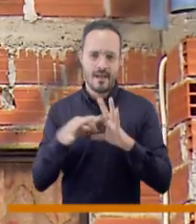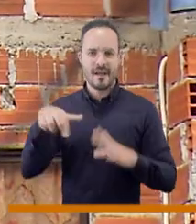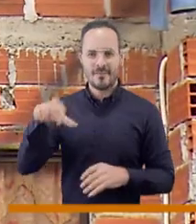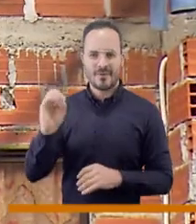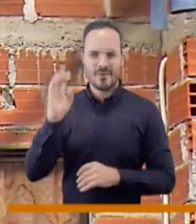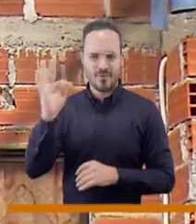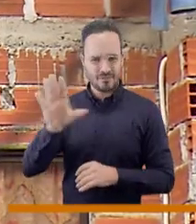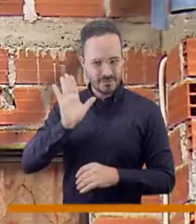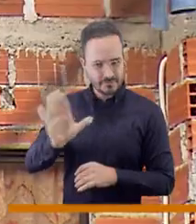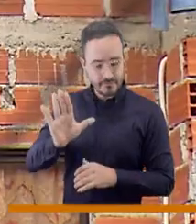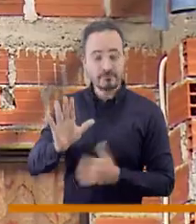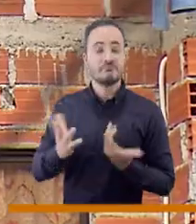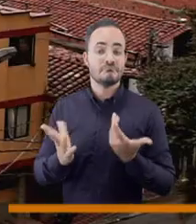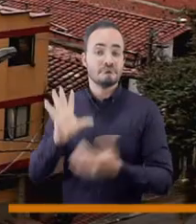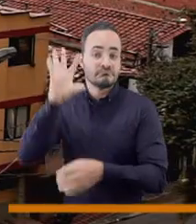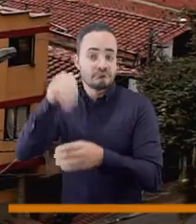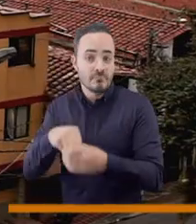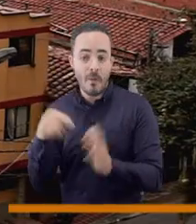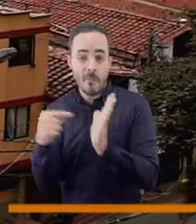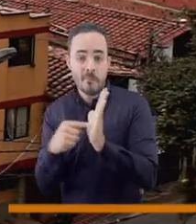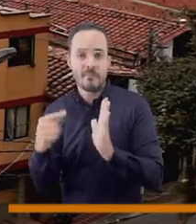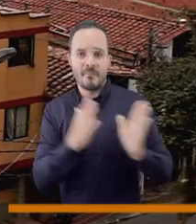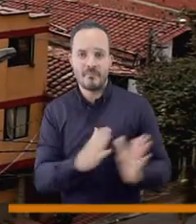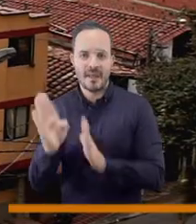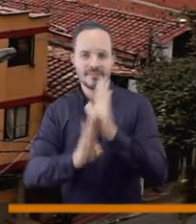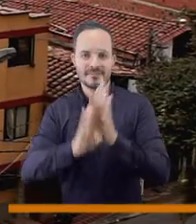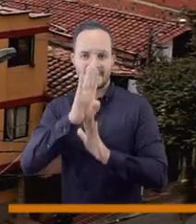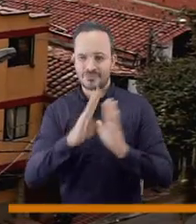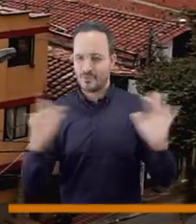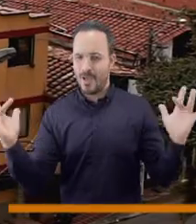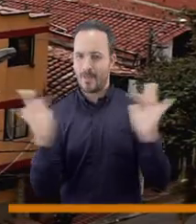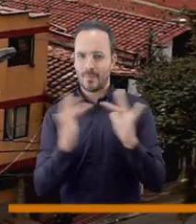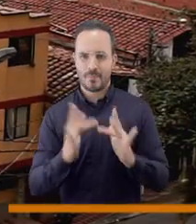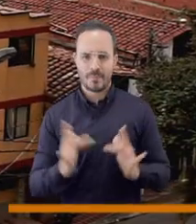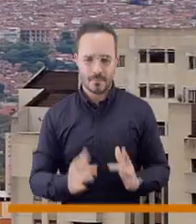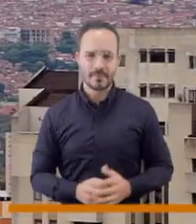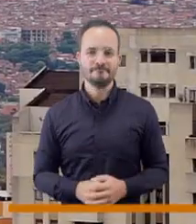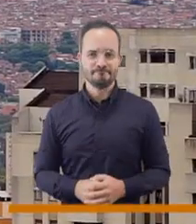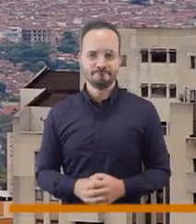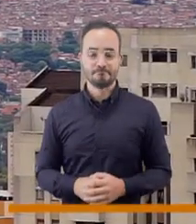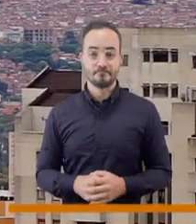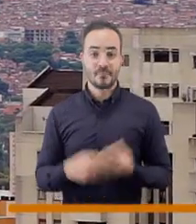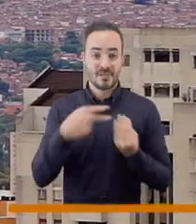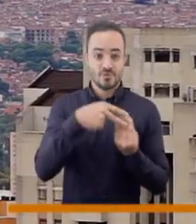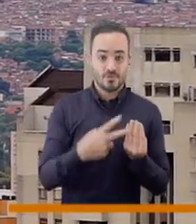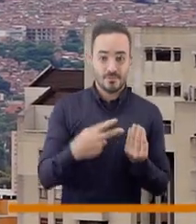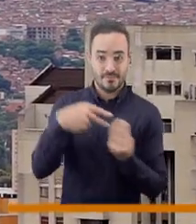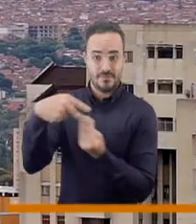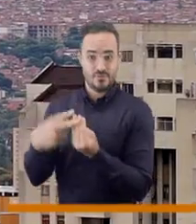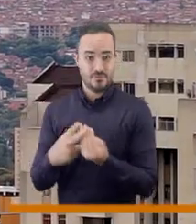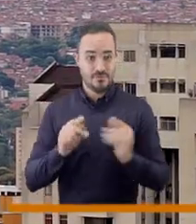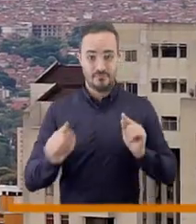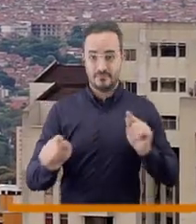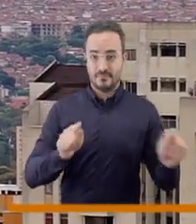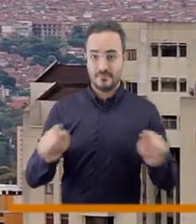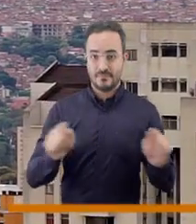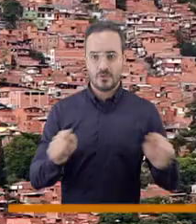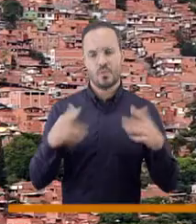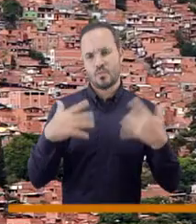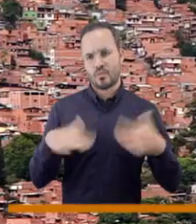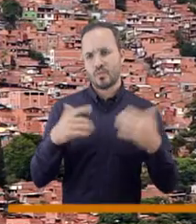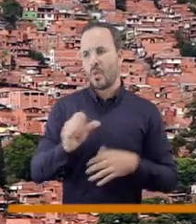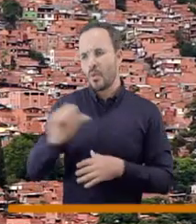POT que se inserta dentro del Plan de Desarrollo. Esos dos instrumentos son los dos